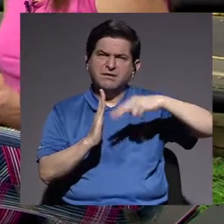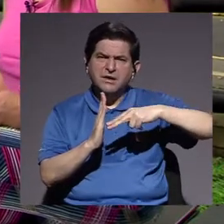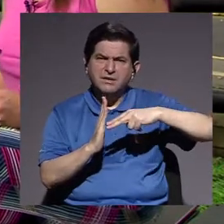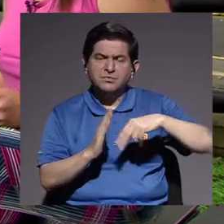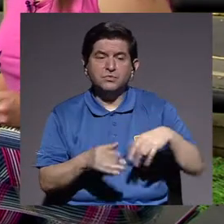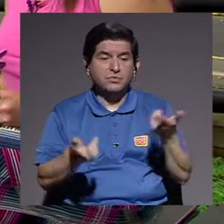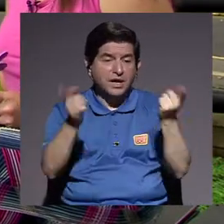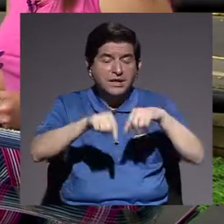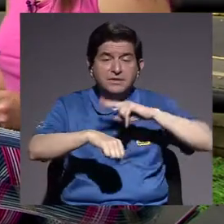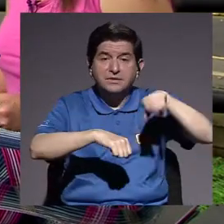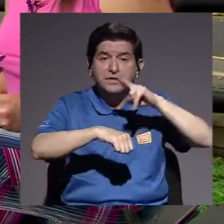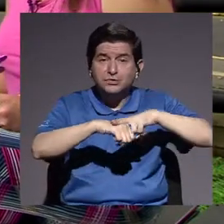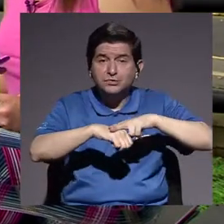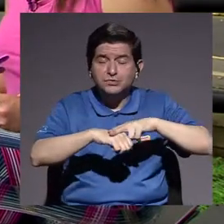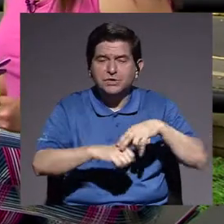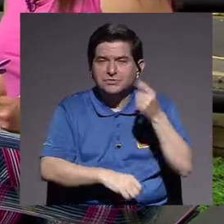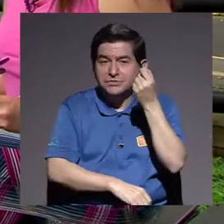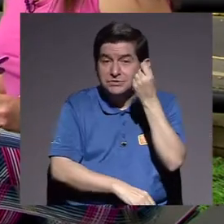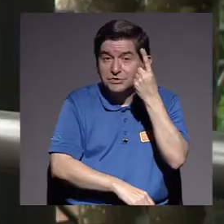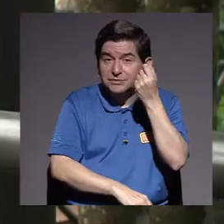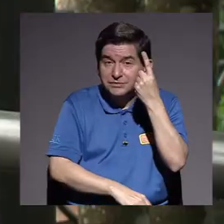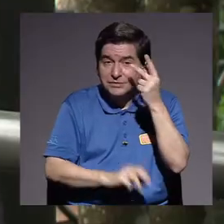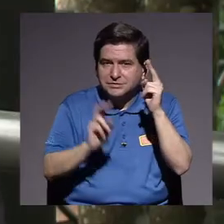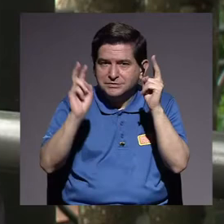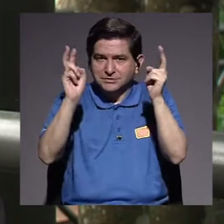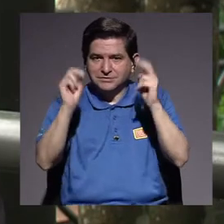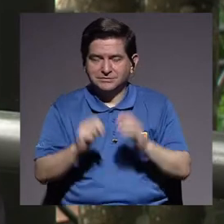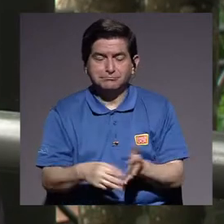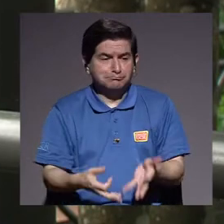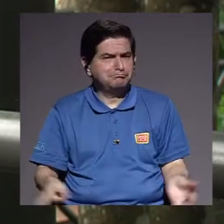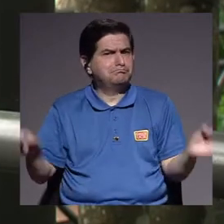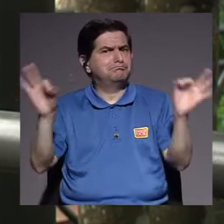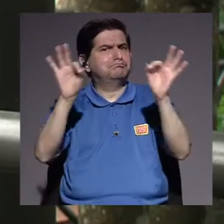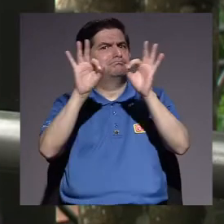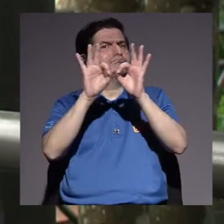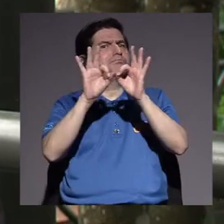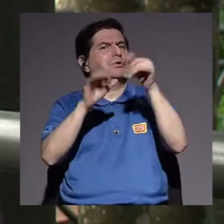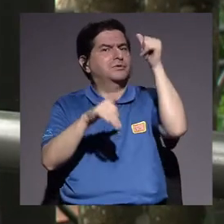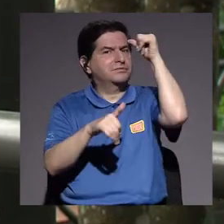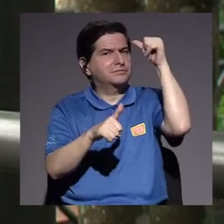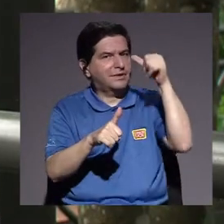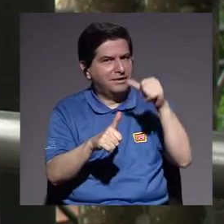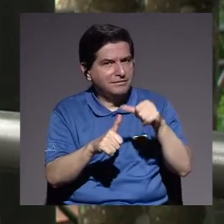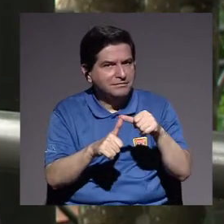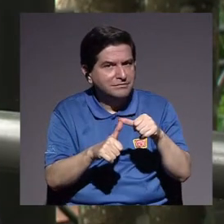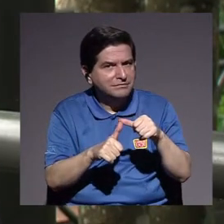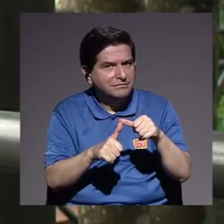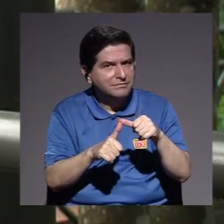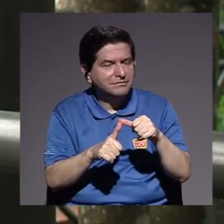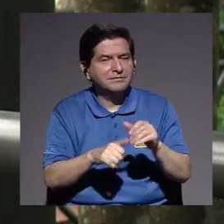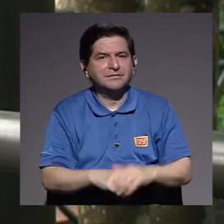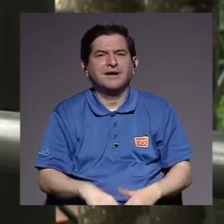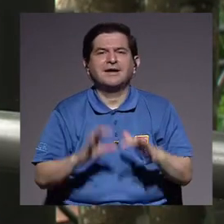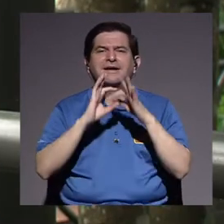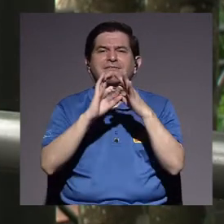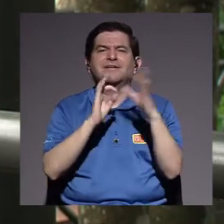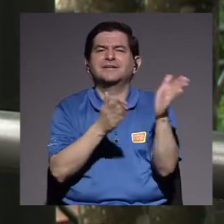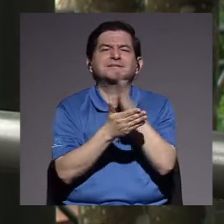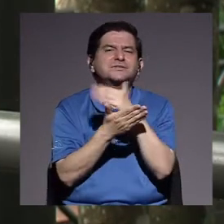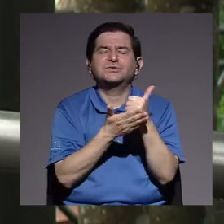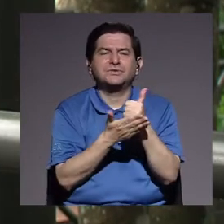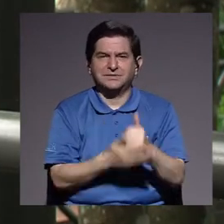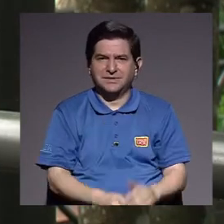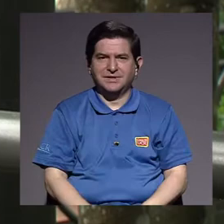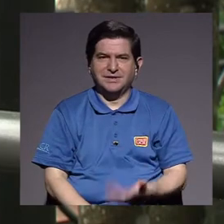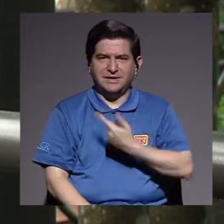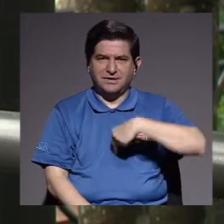lectura del acontecer nacional, ¿verdad? Y esto es importante tenerlo en cuenta en relación a